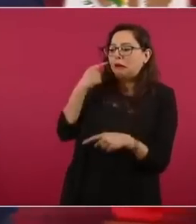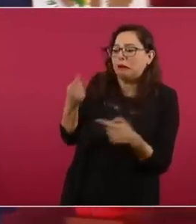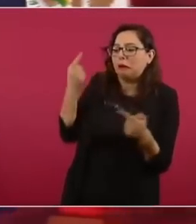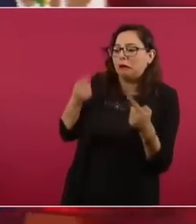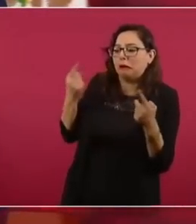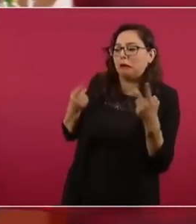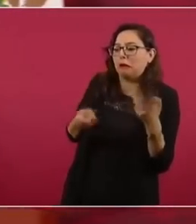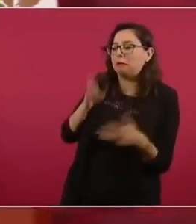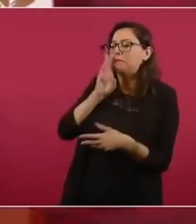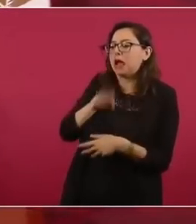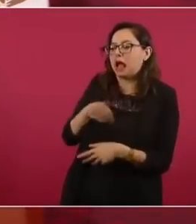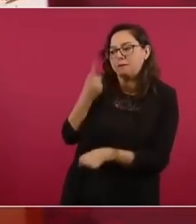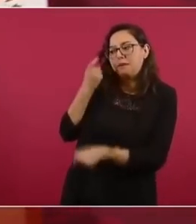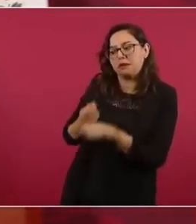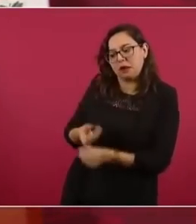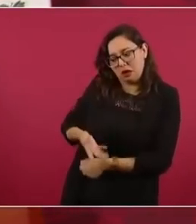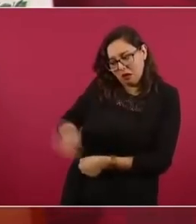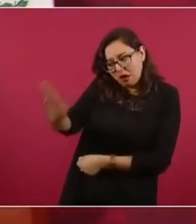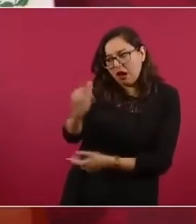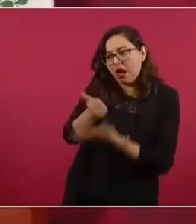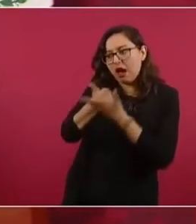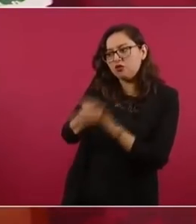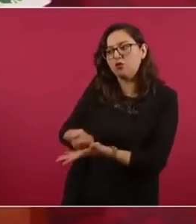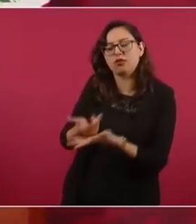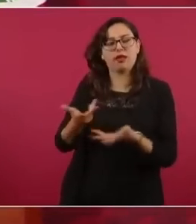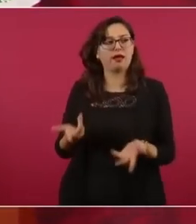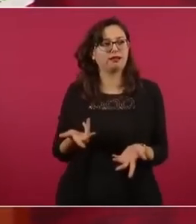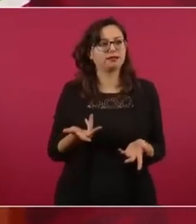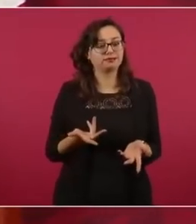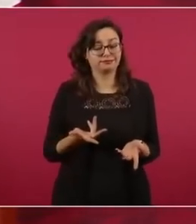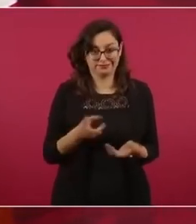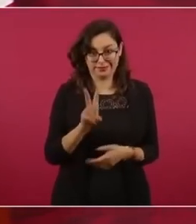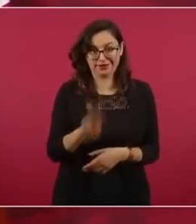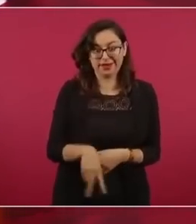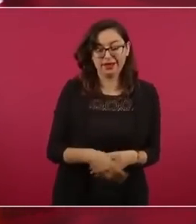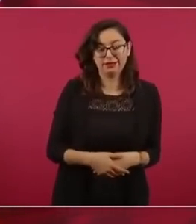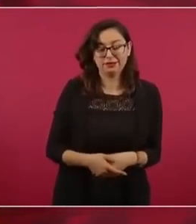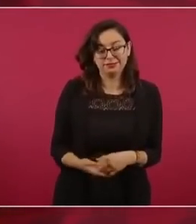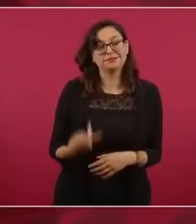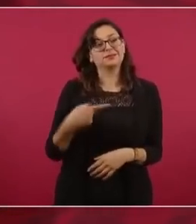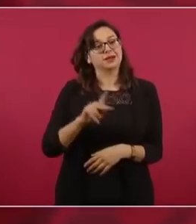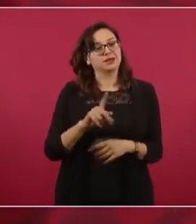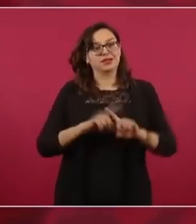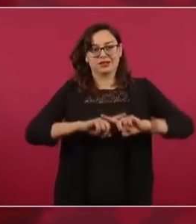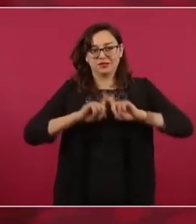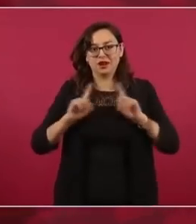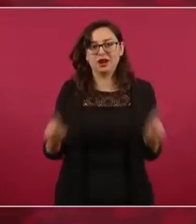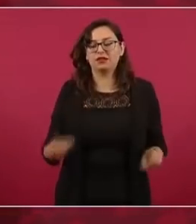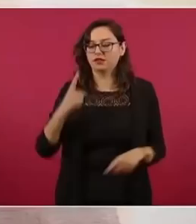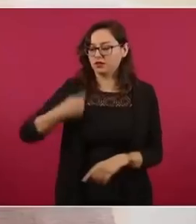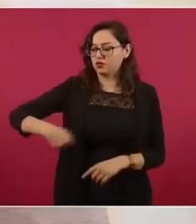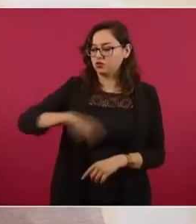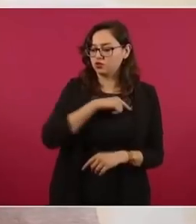Afortunadamente vamos bien a pesar de los pesares